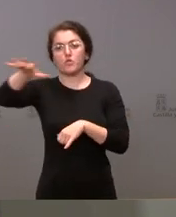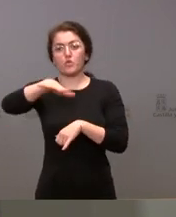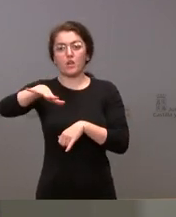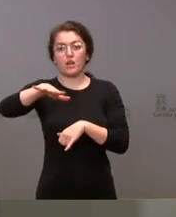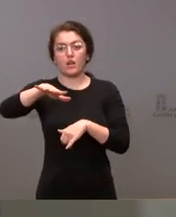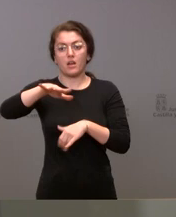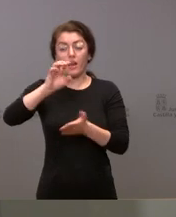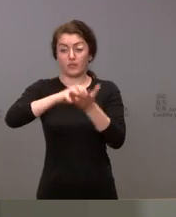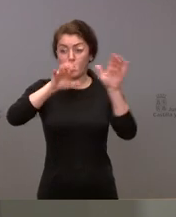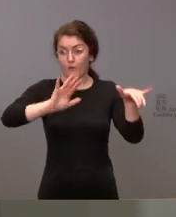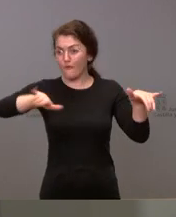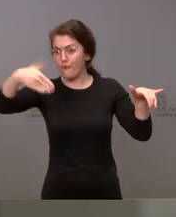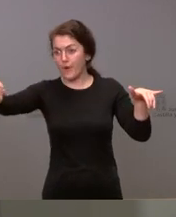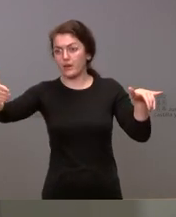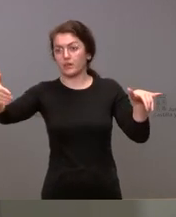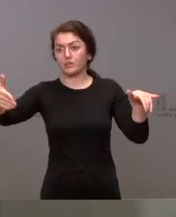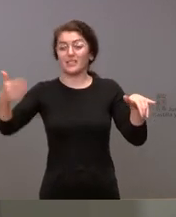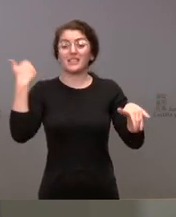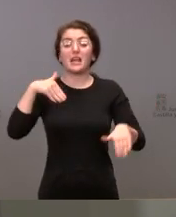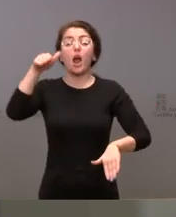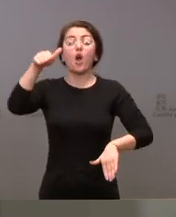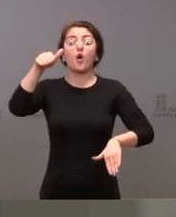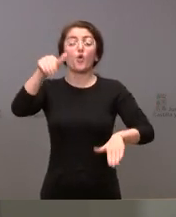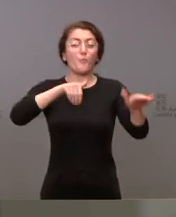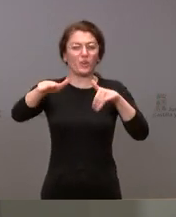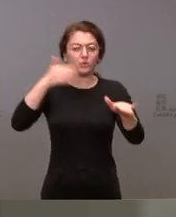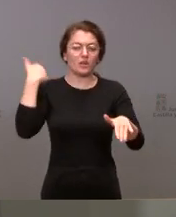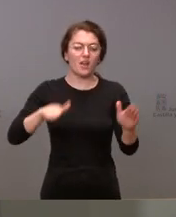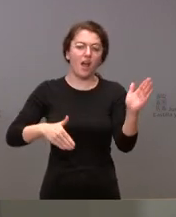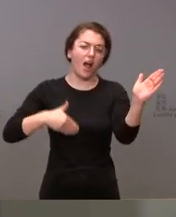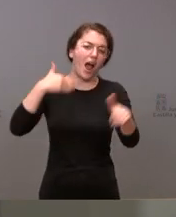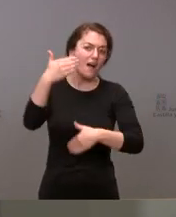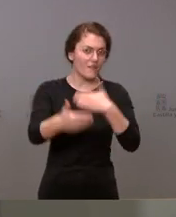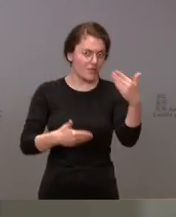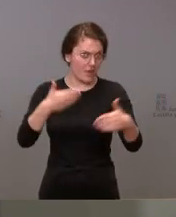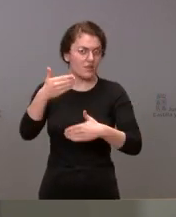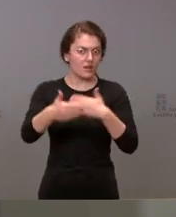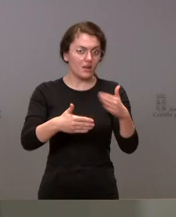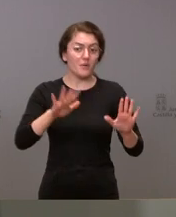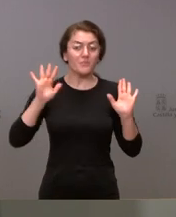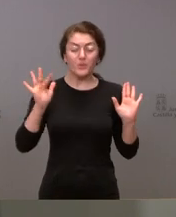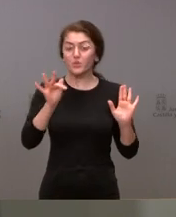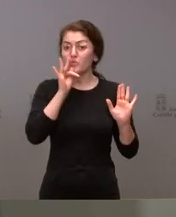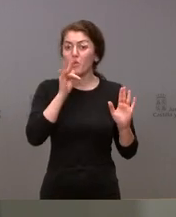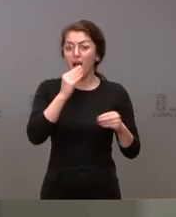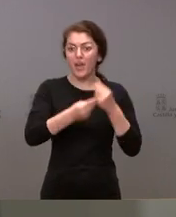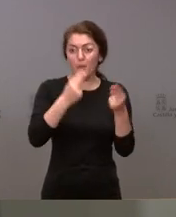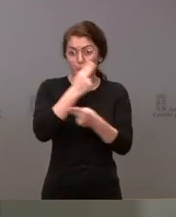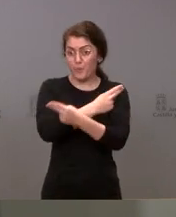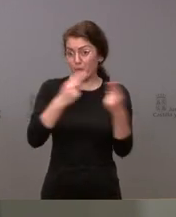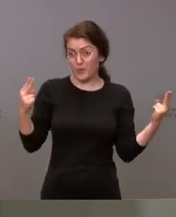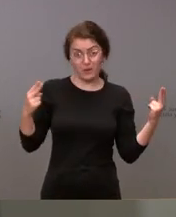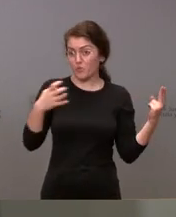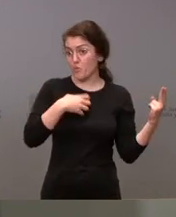autónoma la orden de convocatoria está muy avanzada y no ha podido ser efectuada con carácter público como